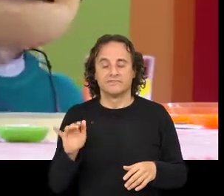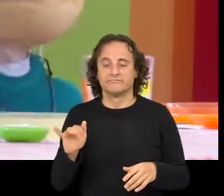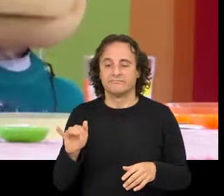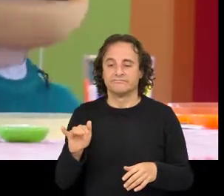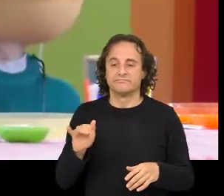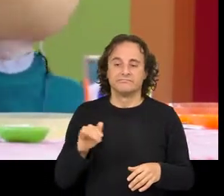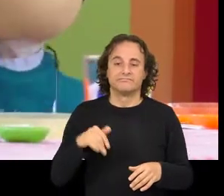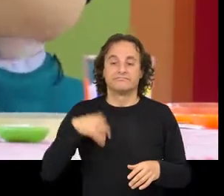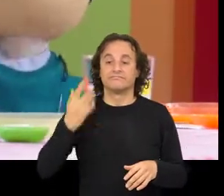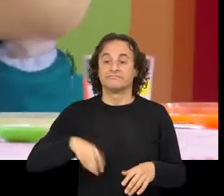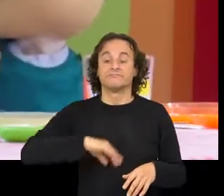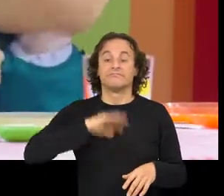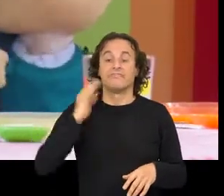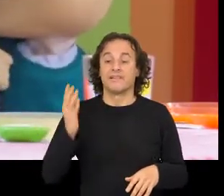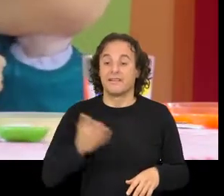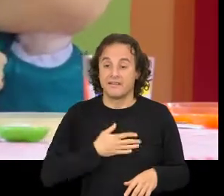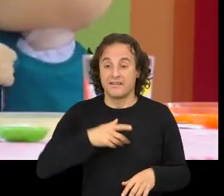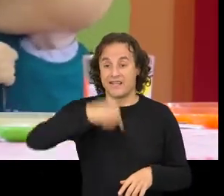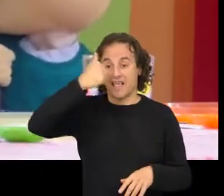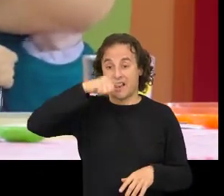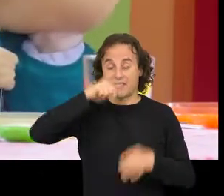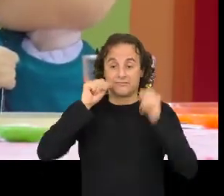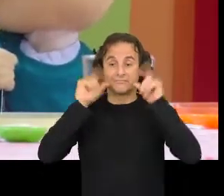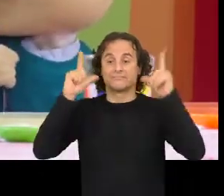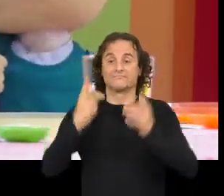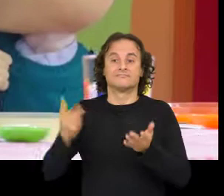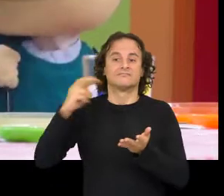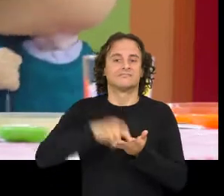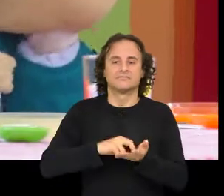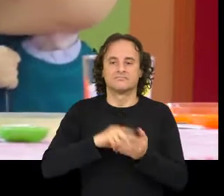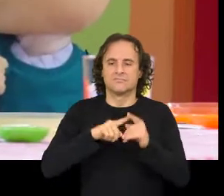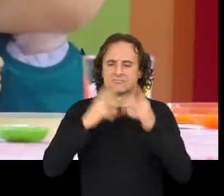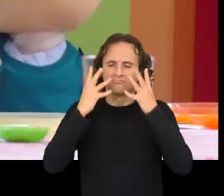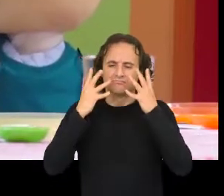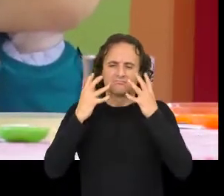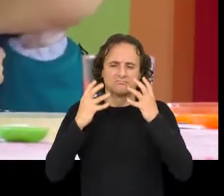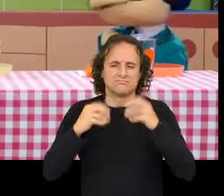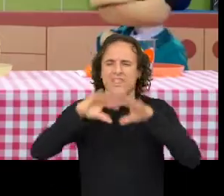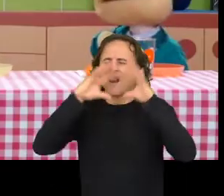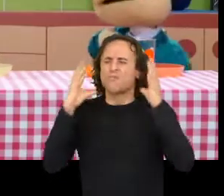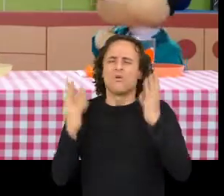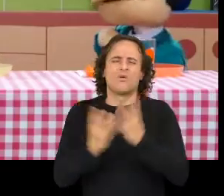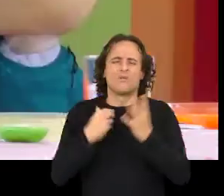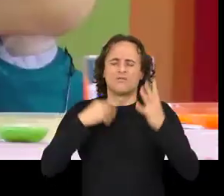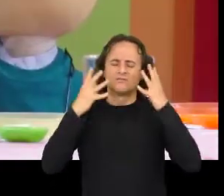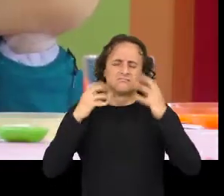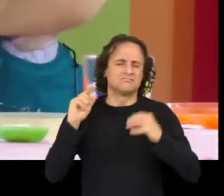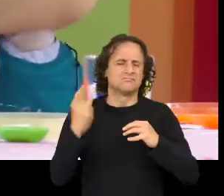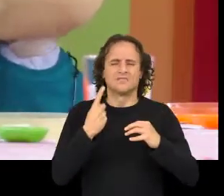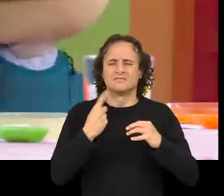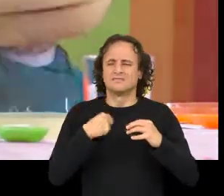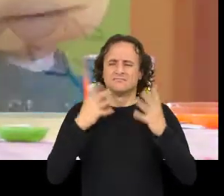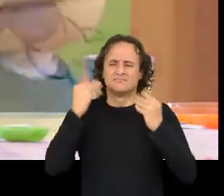si A outro día o neno ergueuse triste Máis triste que ninguén